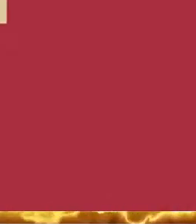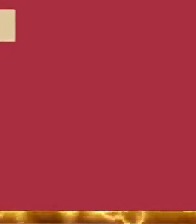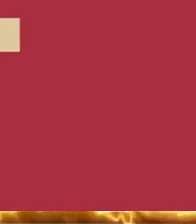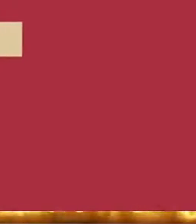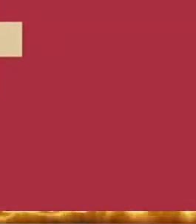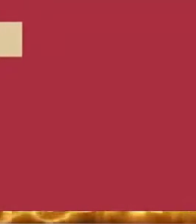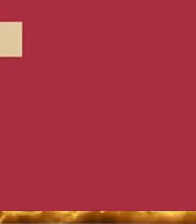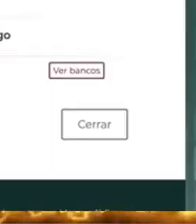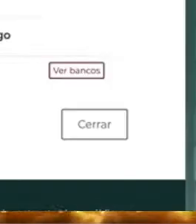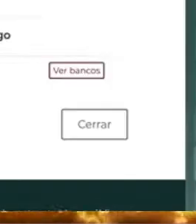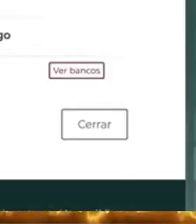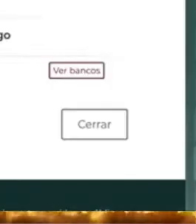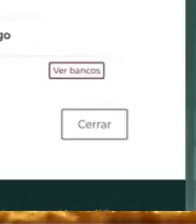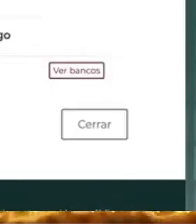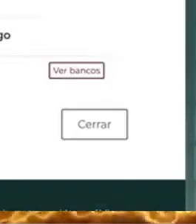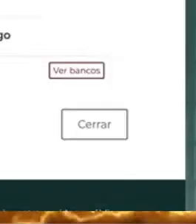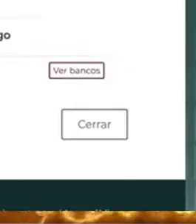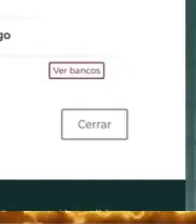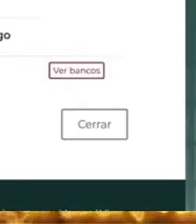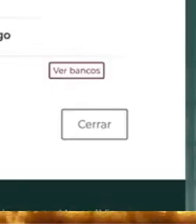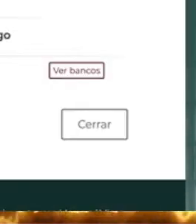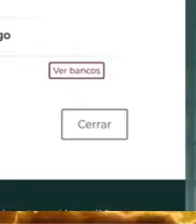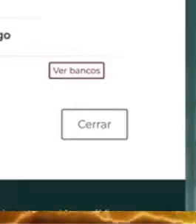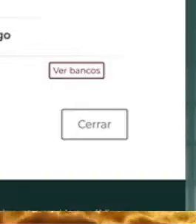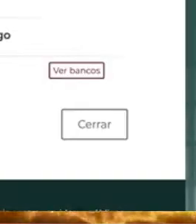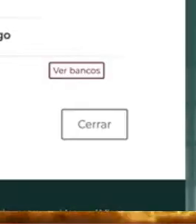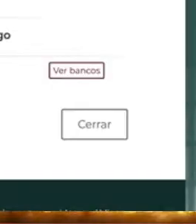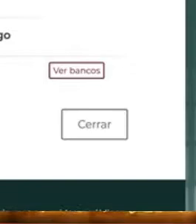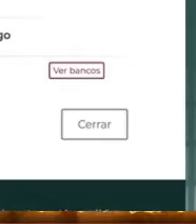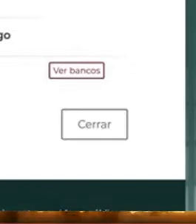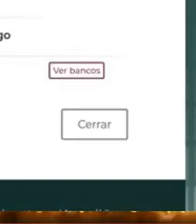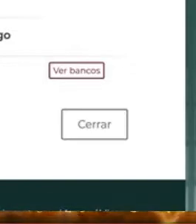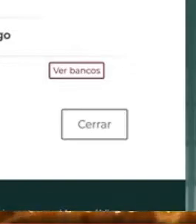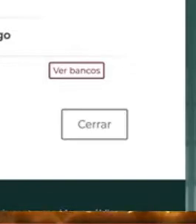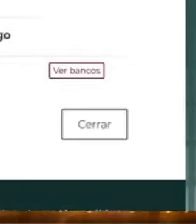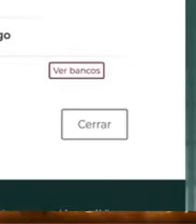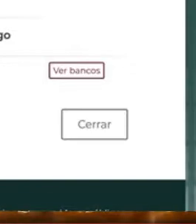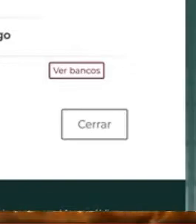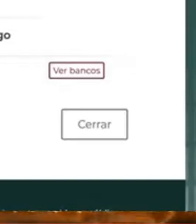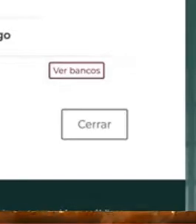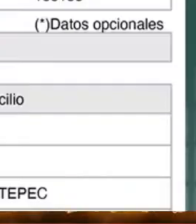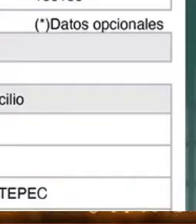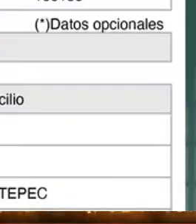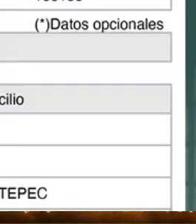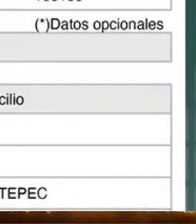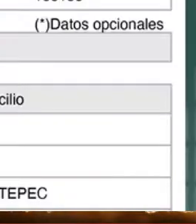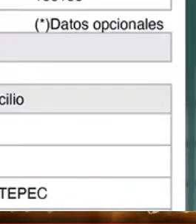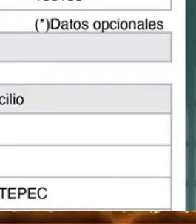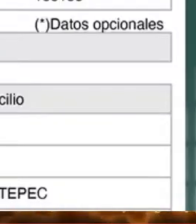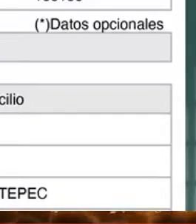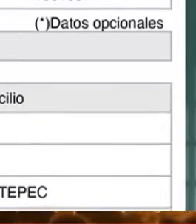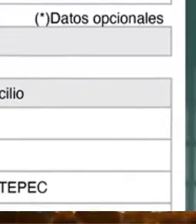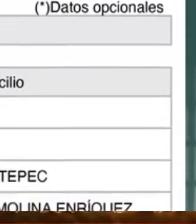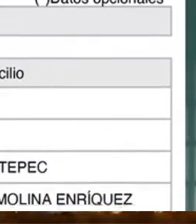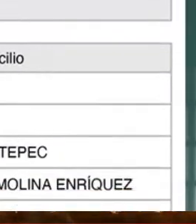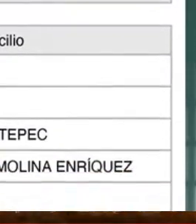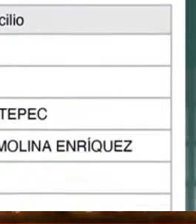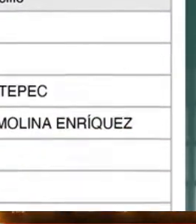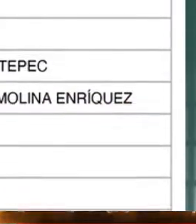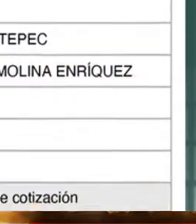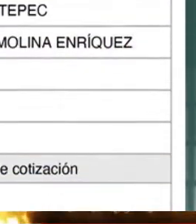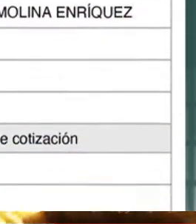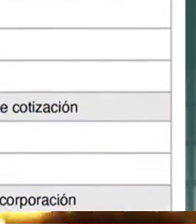Paso 4 Línea para pago. Finalmente, podrás ver y descargar dos documentos. El comprobante de la